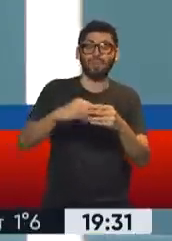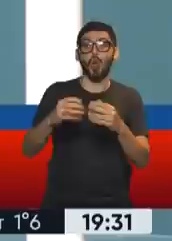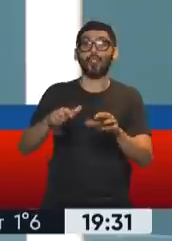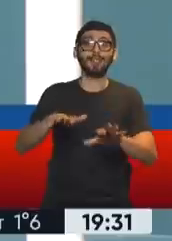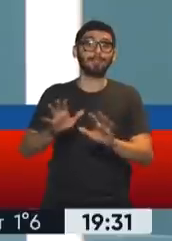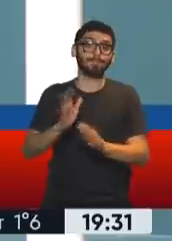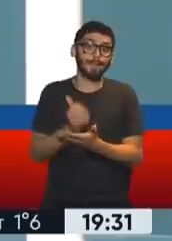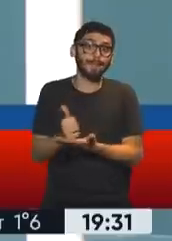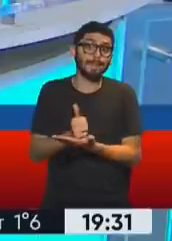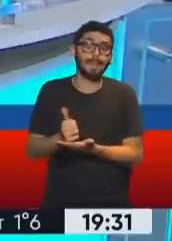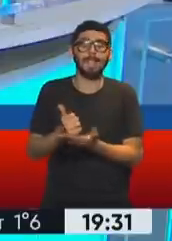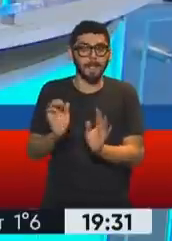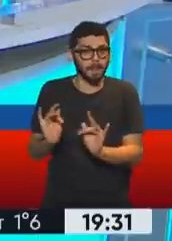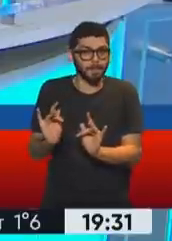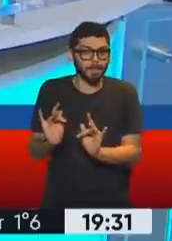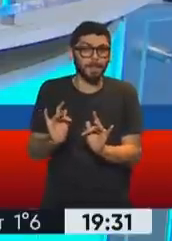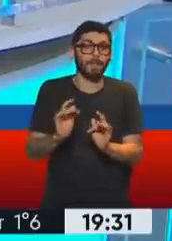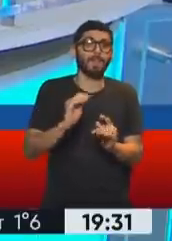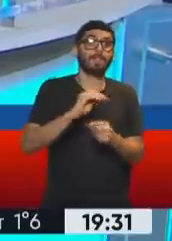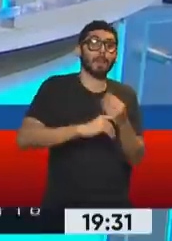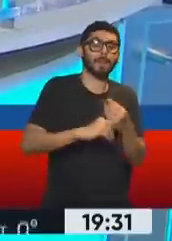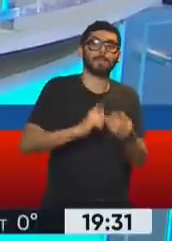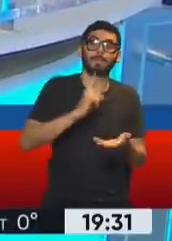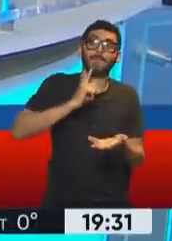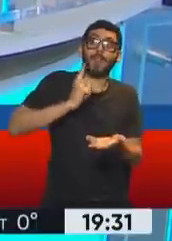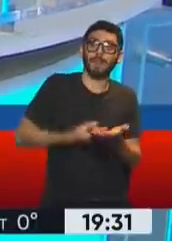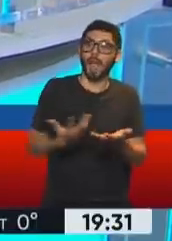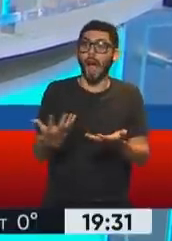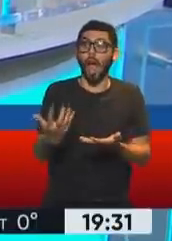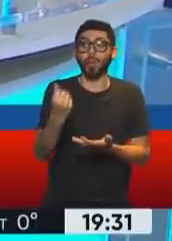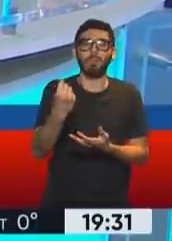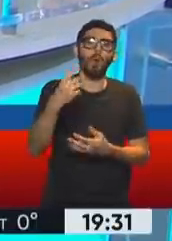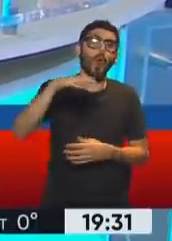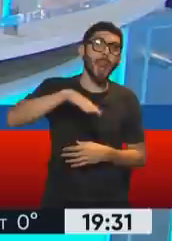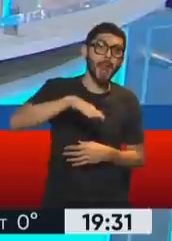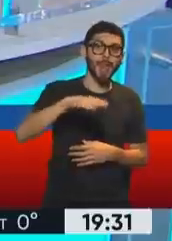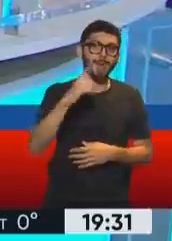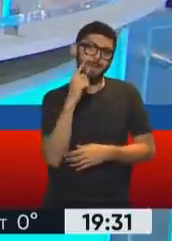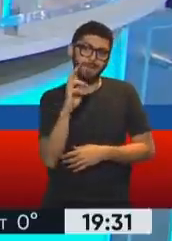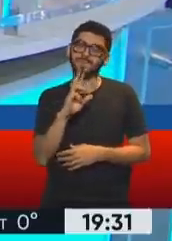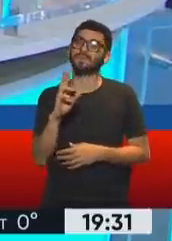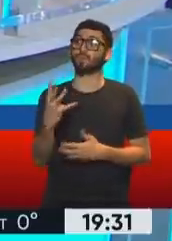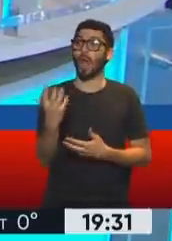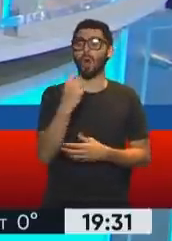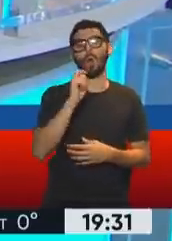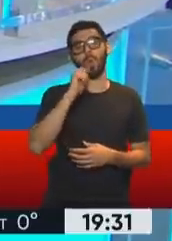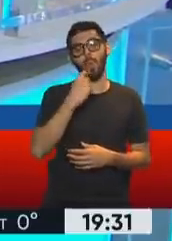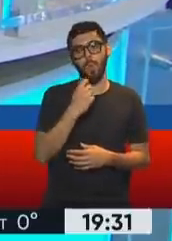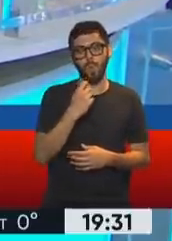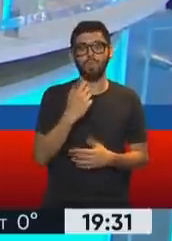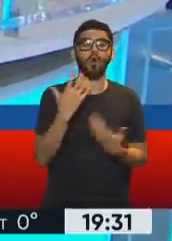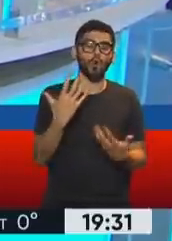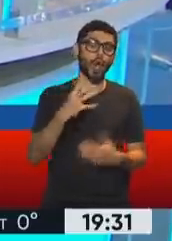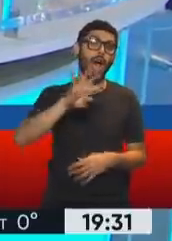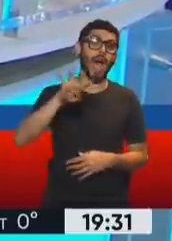compleja, que las familias decidan, los papás, las mamás, adoptar a un nene, una nena, es absolutamente conmovedor. Y por supuesto ANSES,